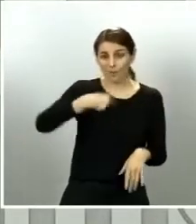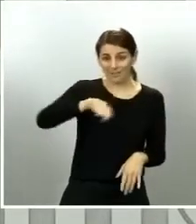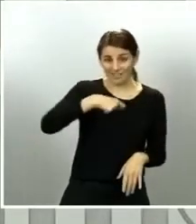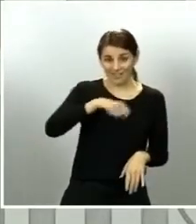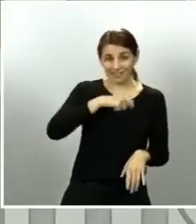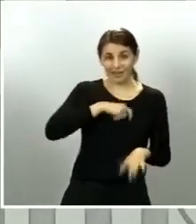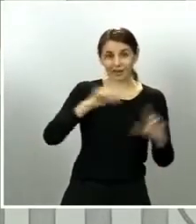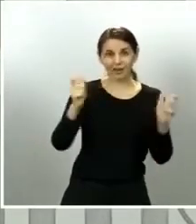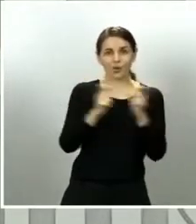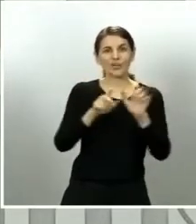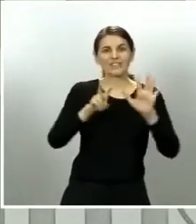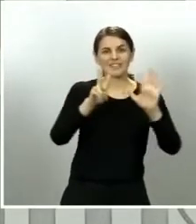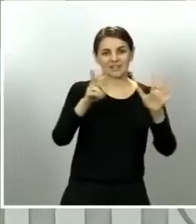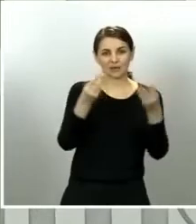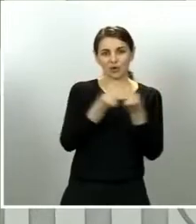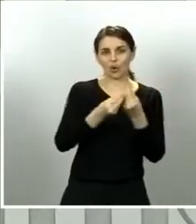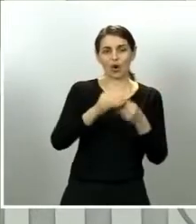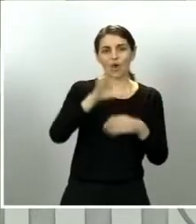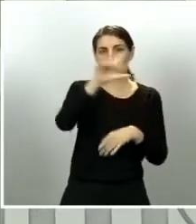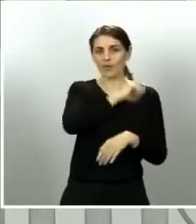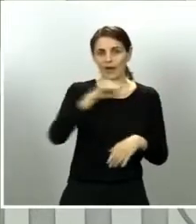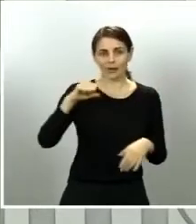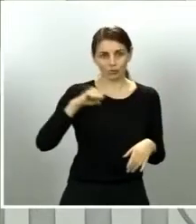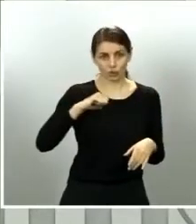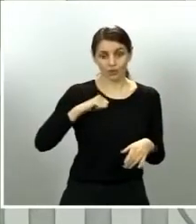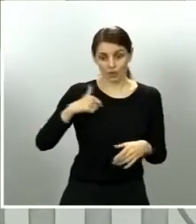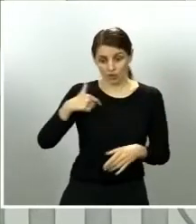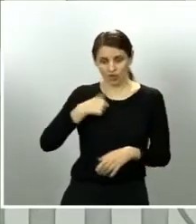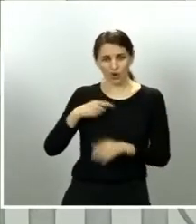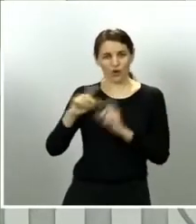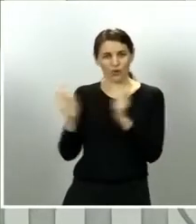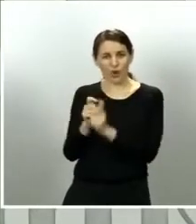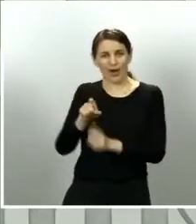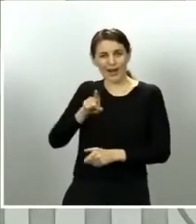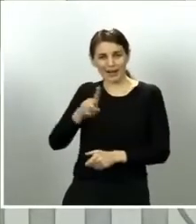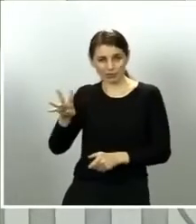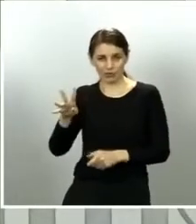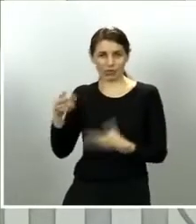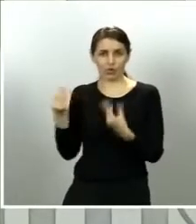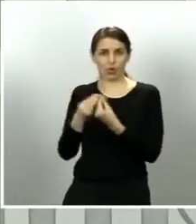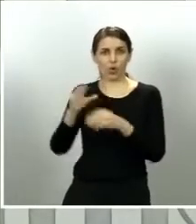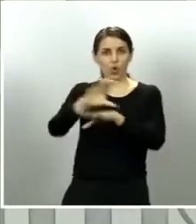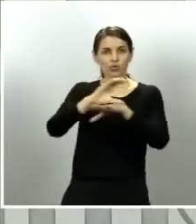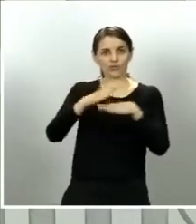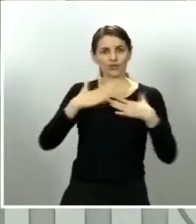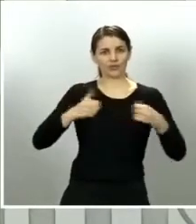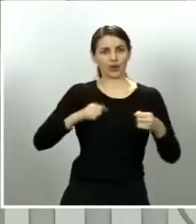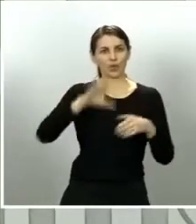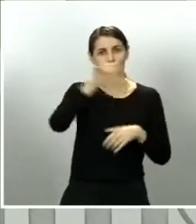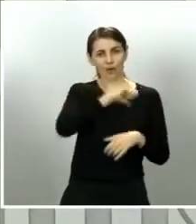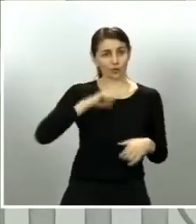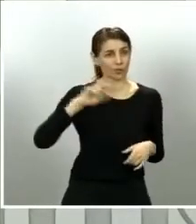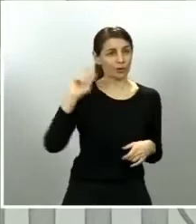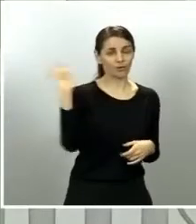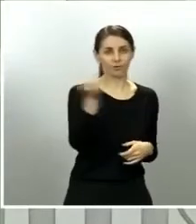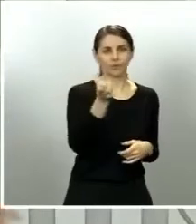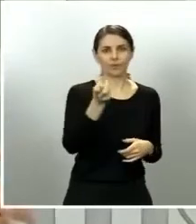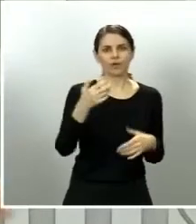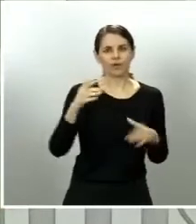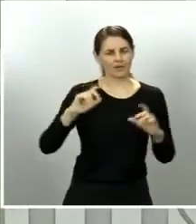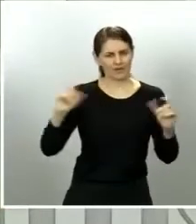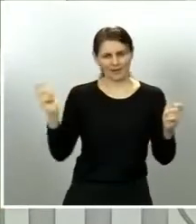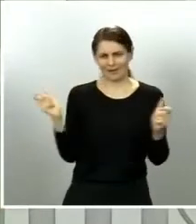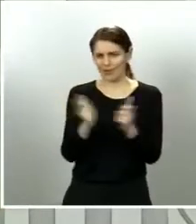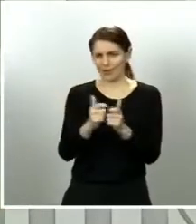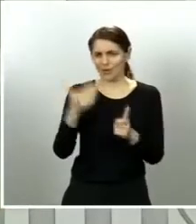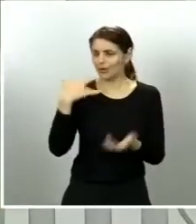desde el inicio del estado de alarma de decreto de alarma con los consejeros de salud de las comunidades autónomas ha habido reuniones con la asesoría española de municipios y provincias